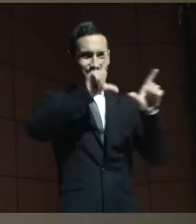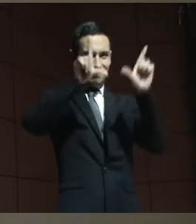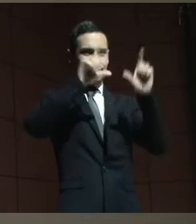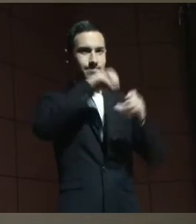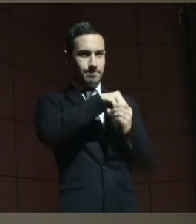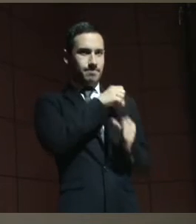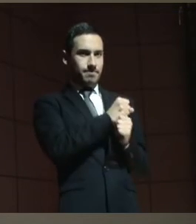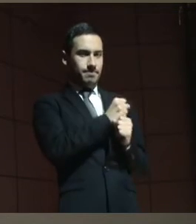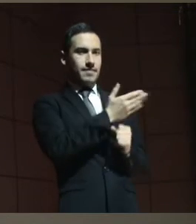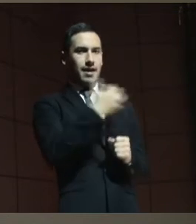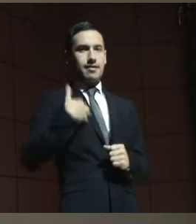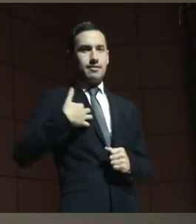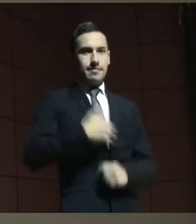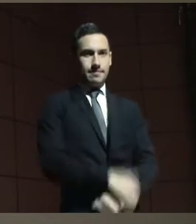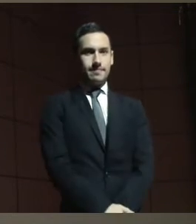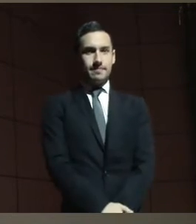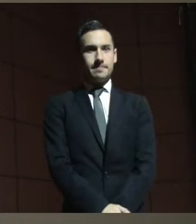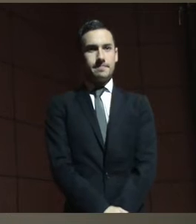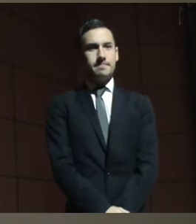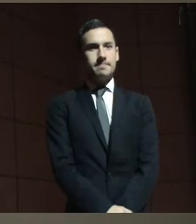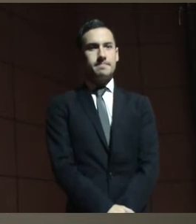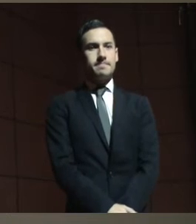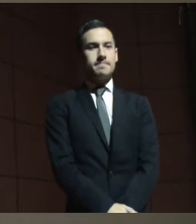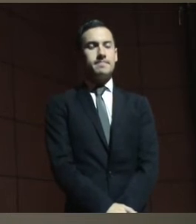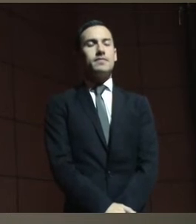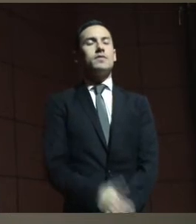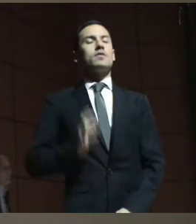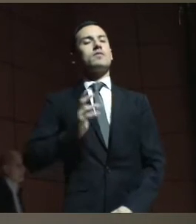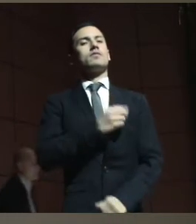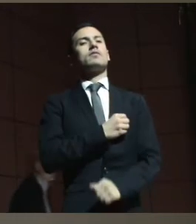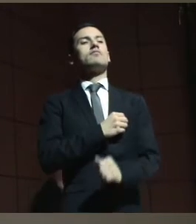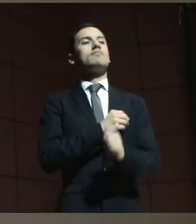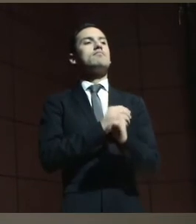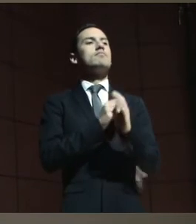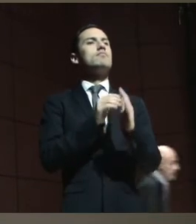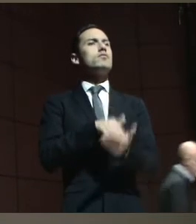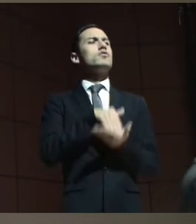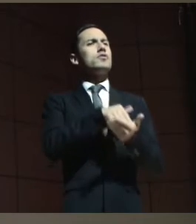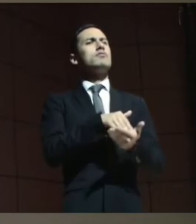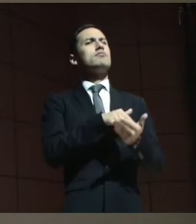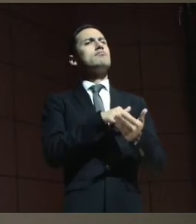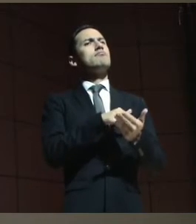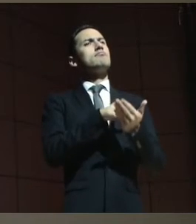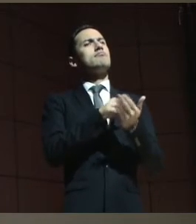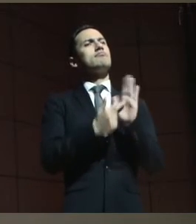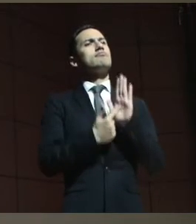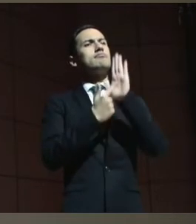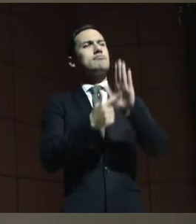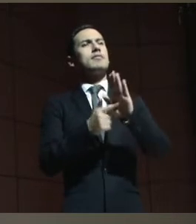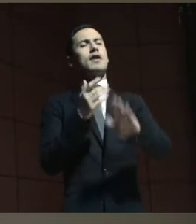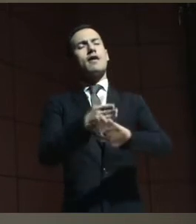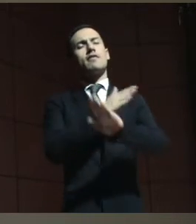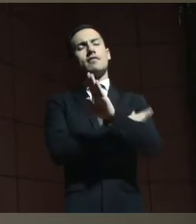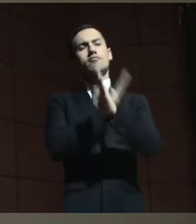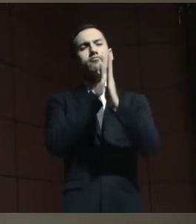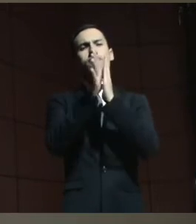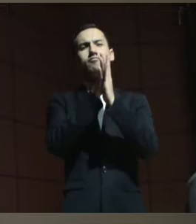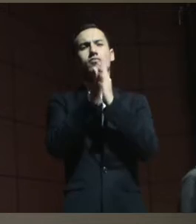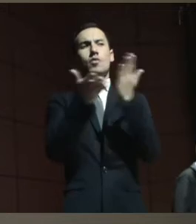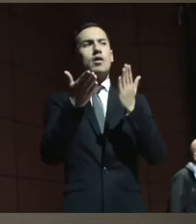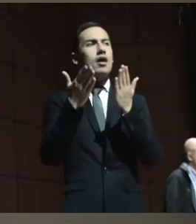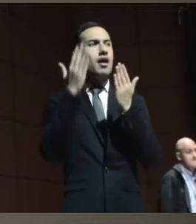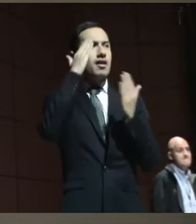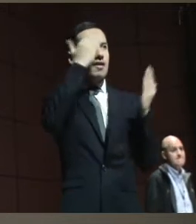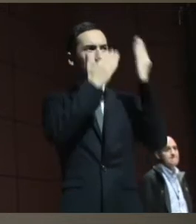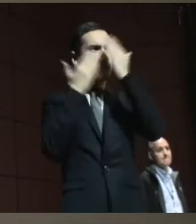comenzar con la exposición en particular, me gustaría traer alguna reflexión